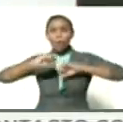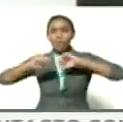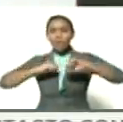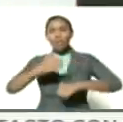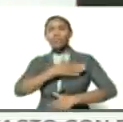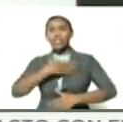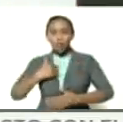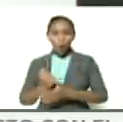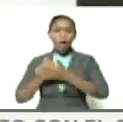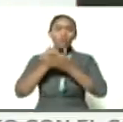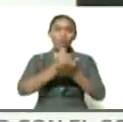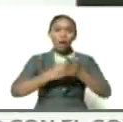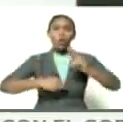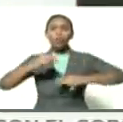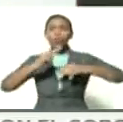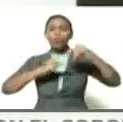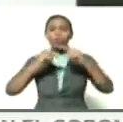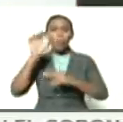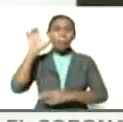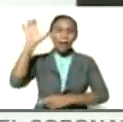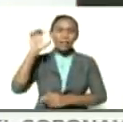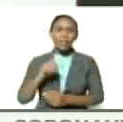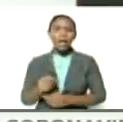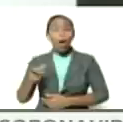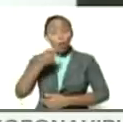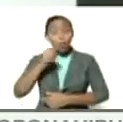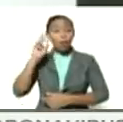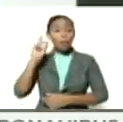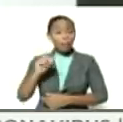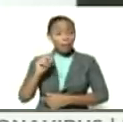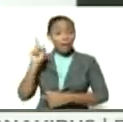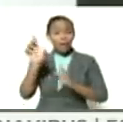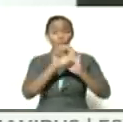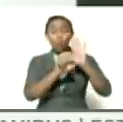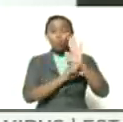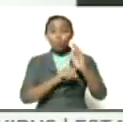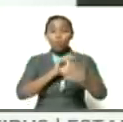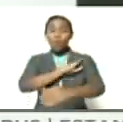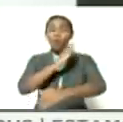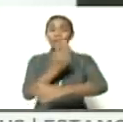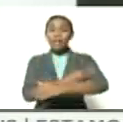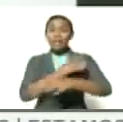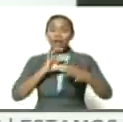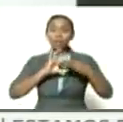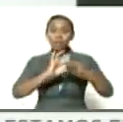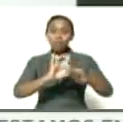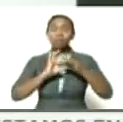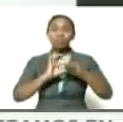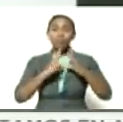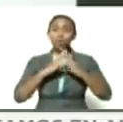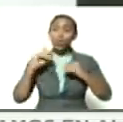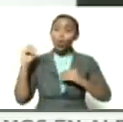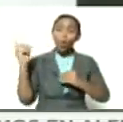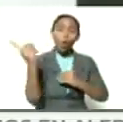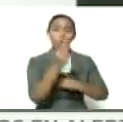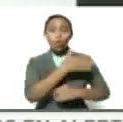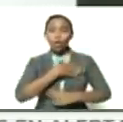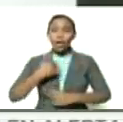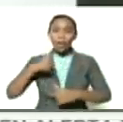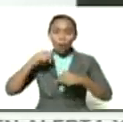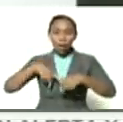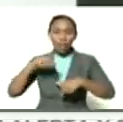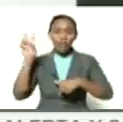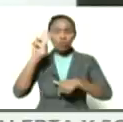ayudar a construir el país. Busca también este curso, presidente, fortalecer la unidad. La unidad de todos los que amamos la patria.